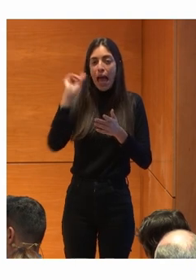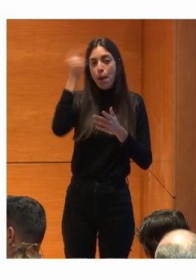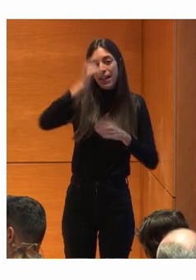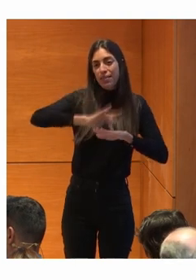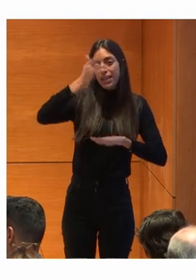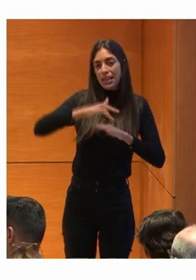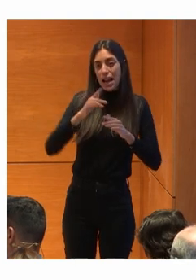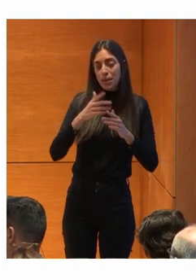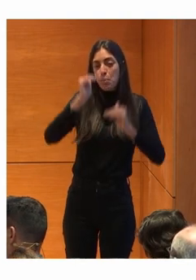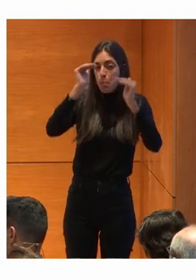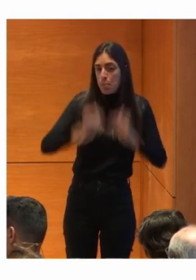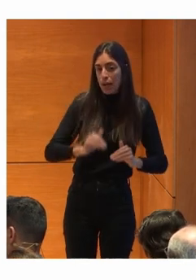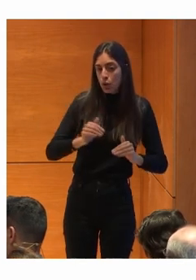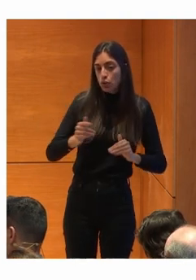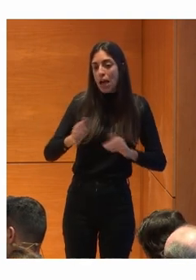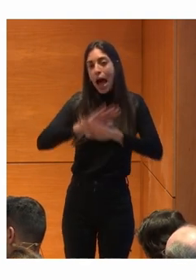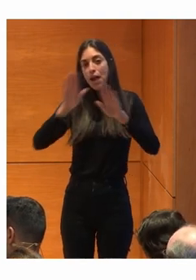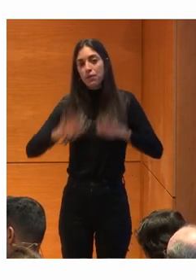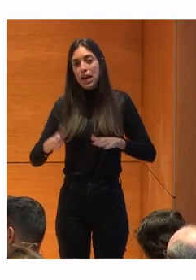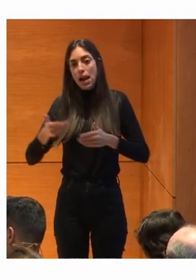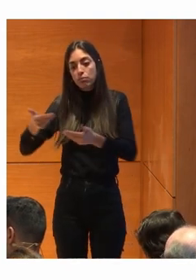digitales Son las que más útil Les va a parecer